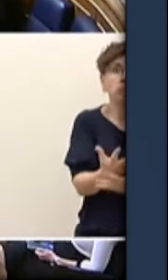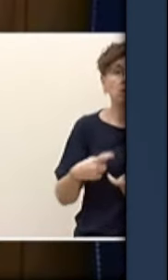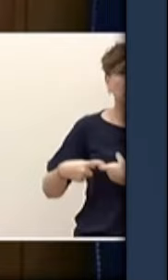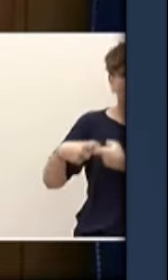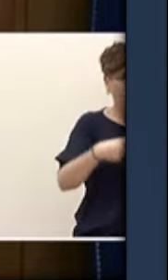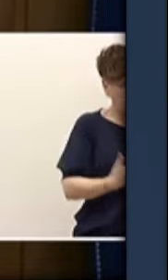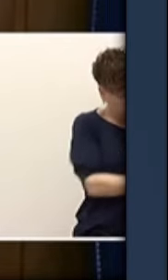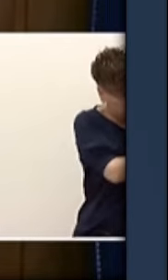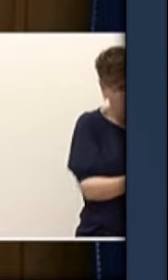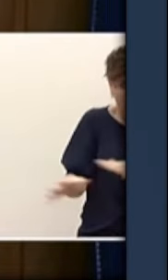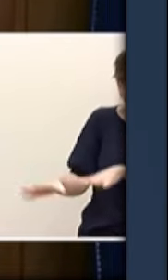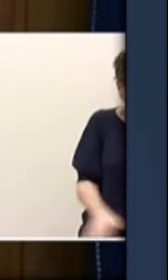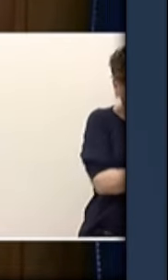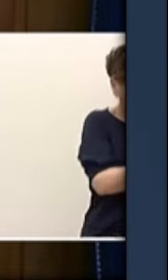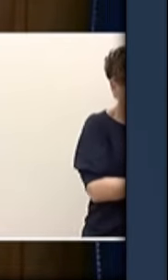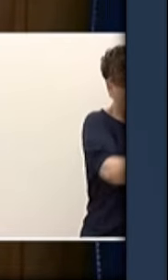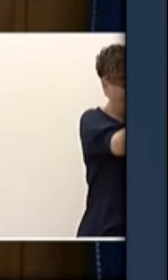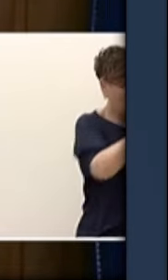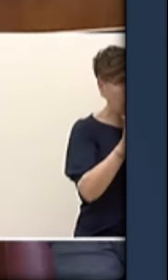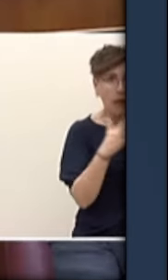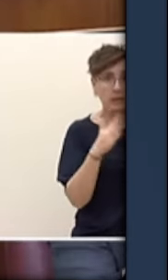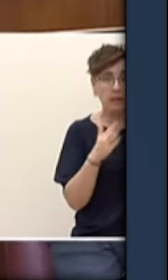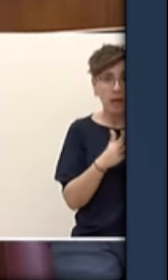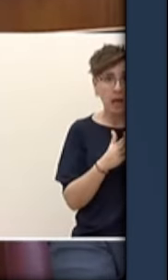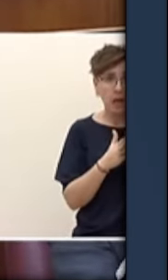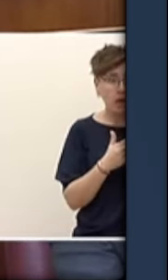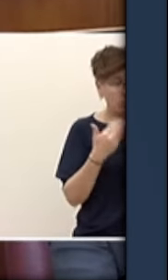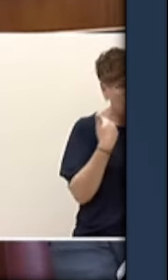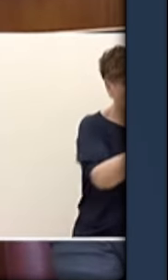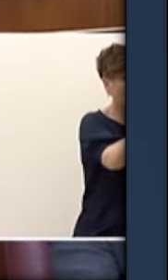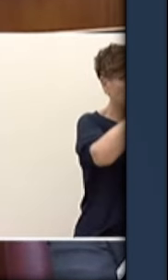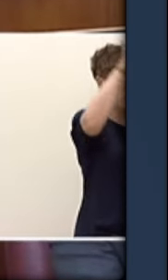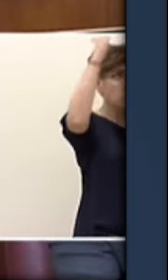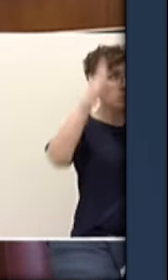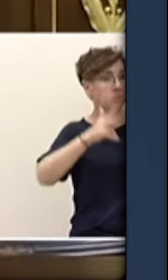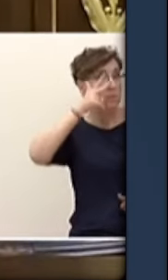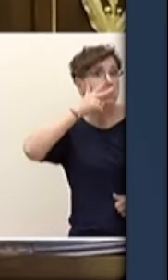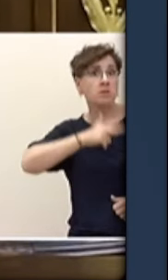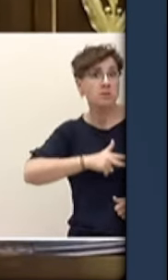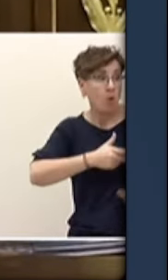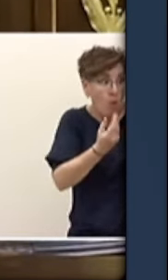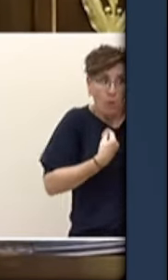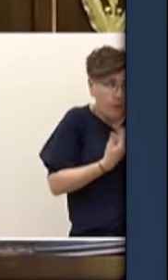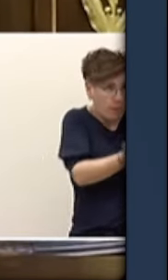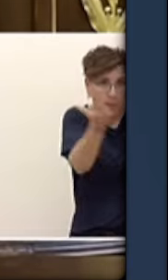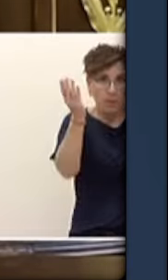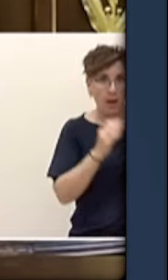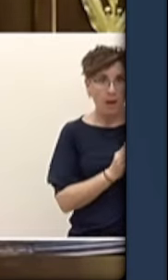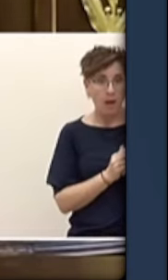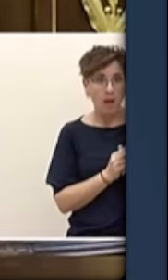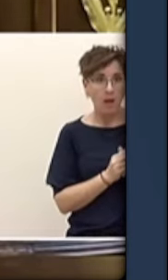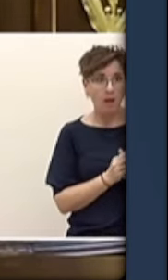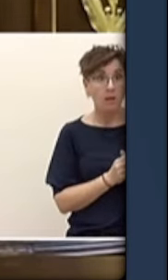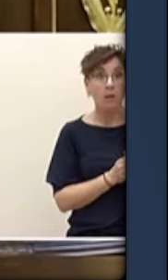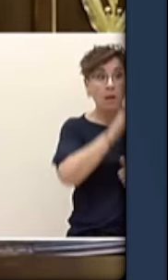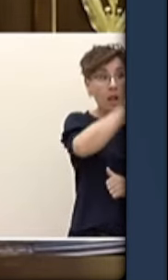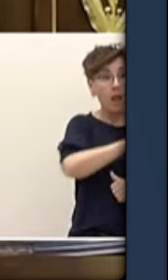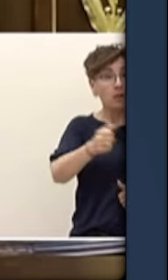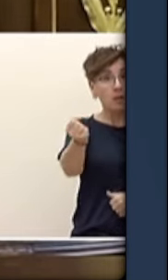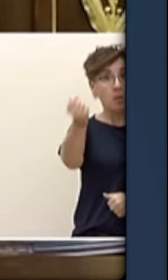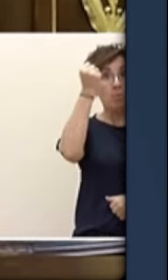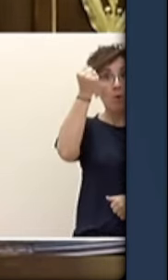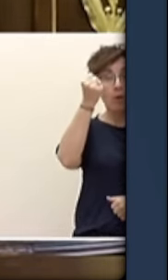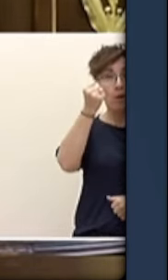Acójalos en sus mansiones o allá donde ustedes vivan. Que los acojan los poderosos y los oligarcas filántropos que dicen que tanto